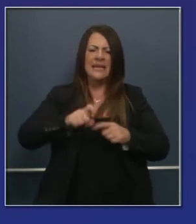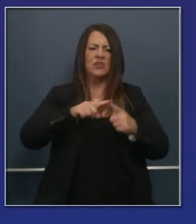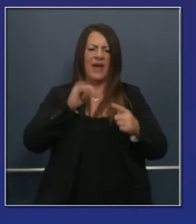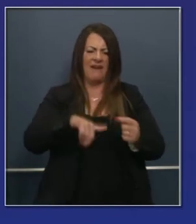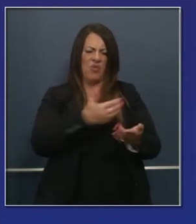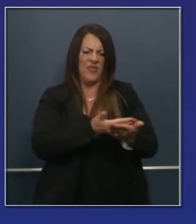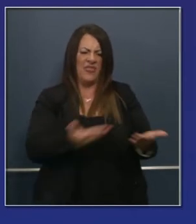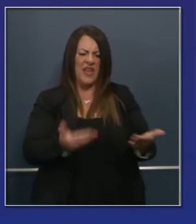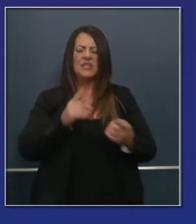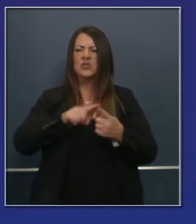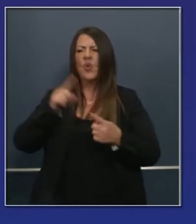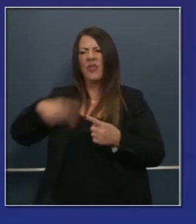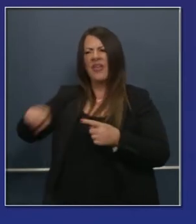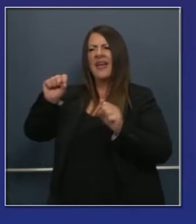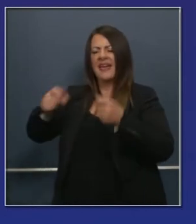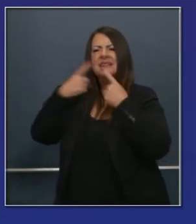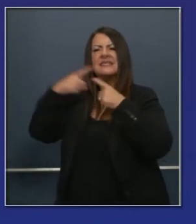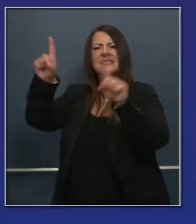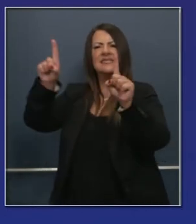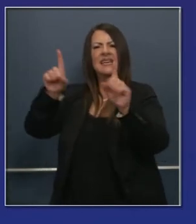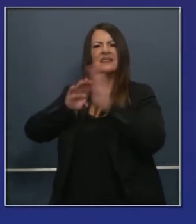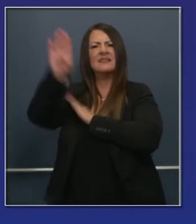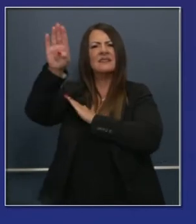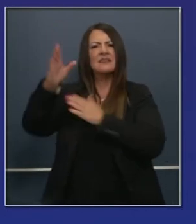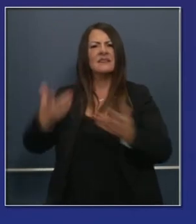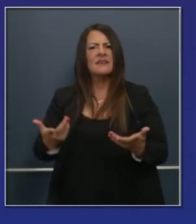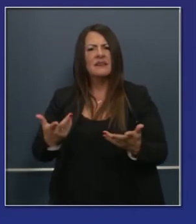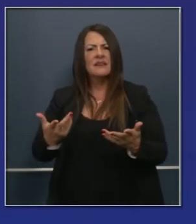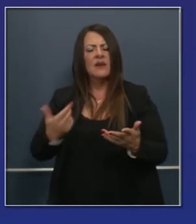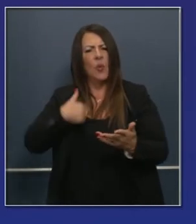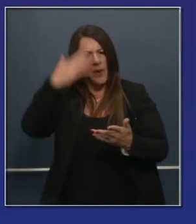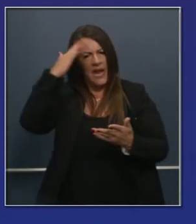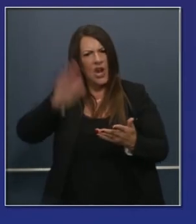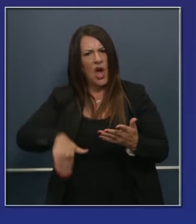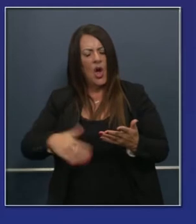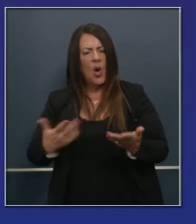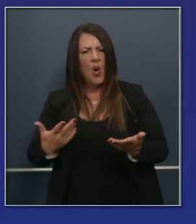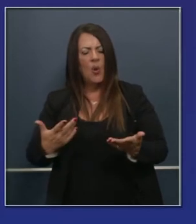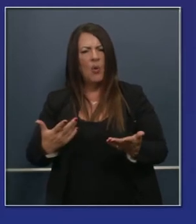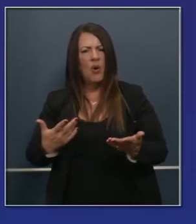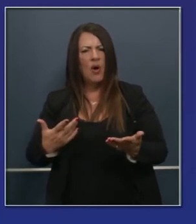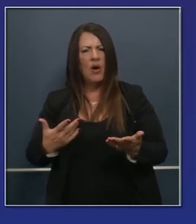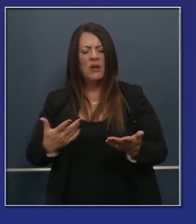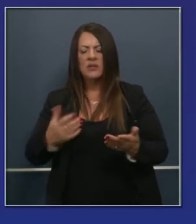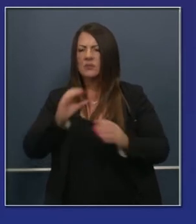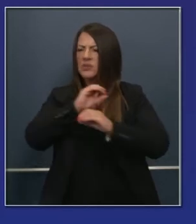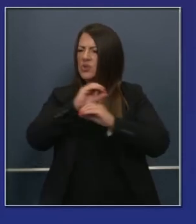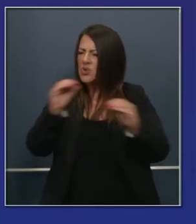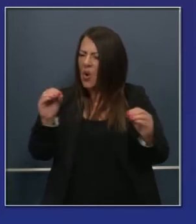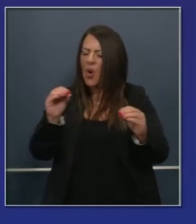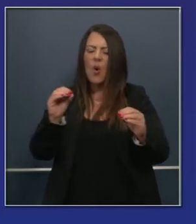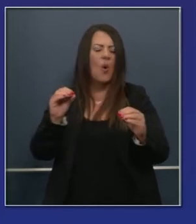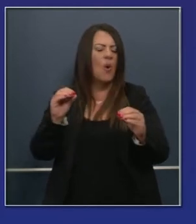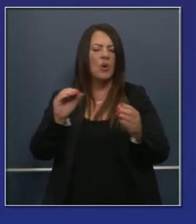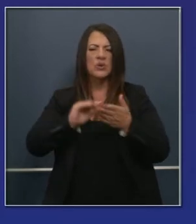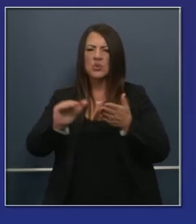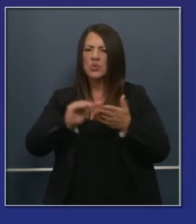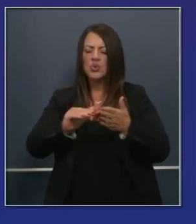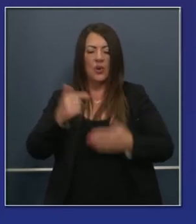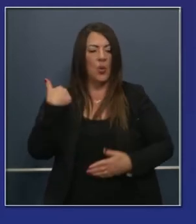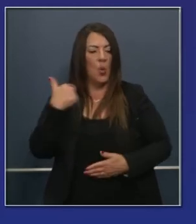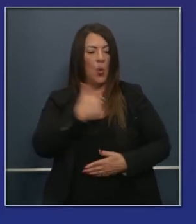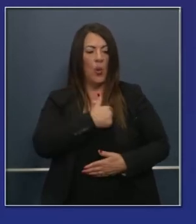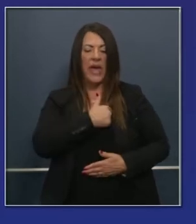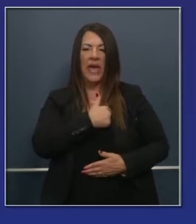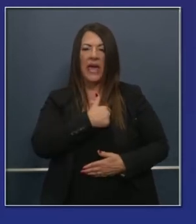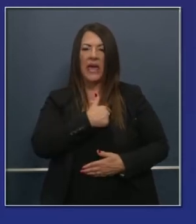las herramientas que necesitan para tener el éxito. Y en particular, sabemos que bajo ninguna circunstancia podríamos